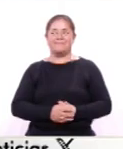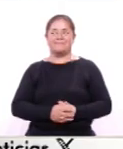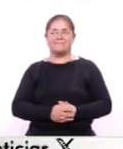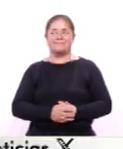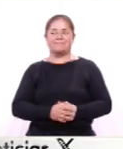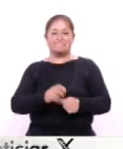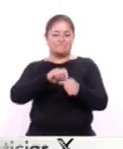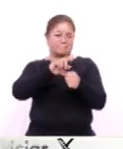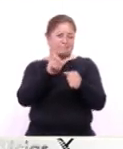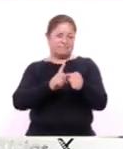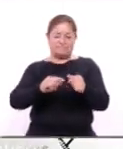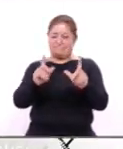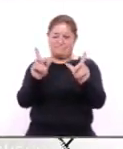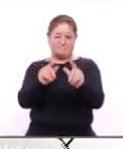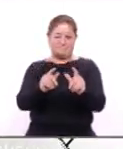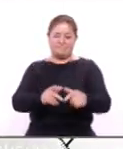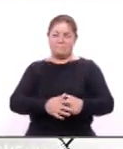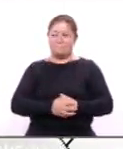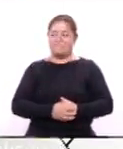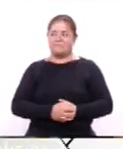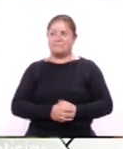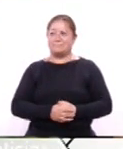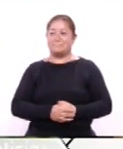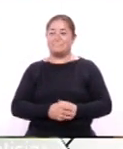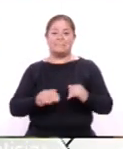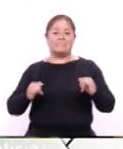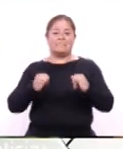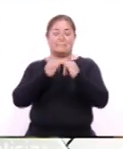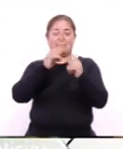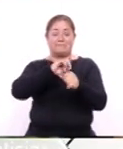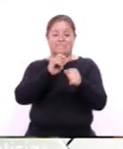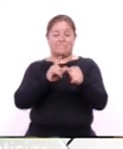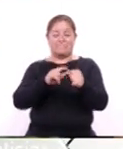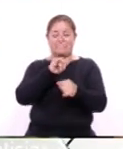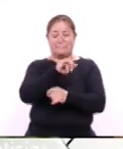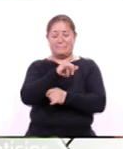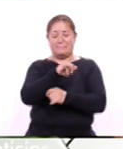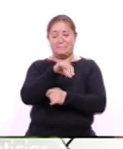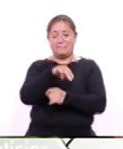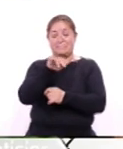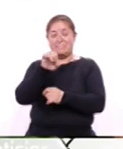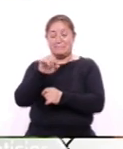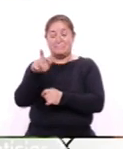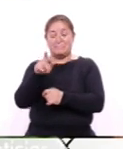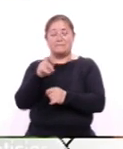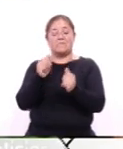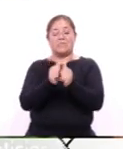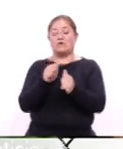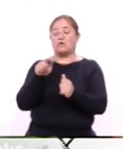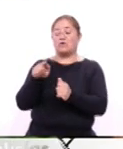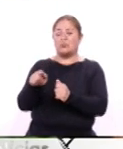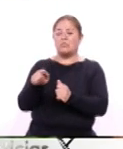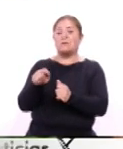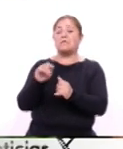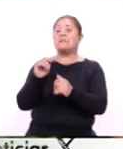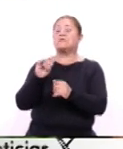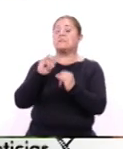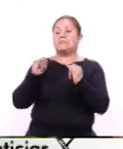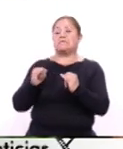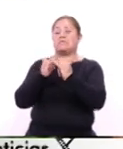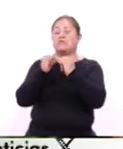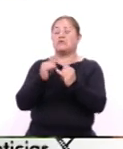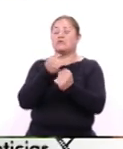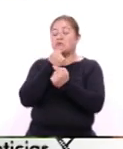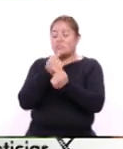Breves nacionales El Instituto Nacional Electoral en conjunto con el Sistema Nacional de Protección Integral de Niñas, Niños y Adolescentes